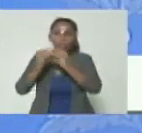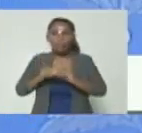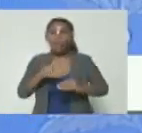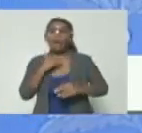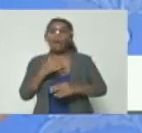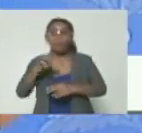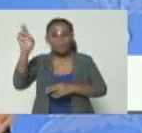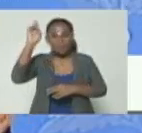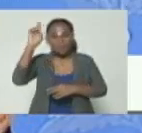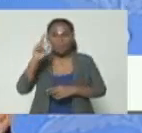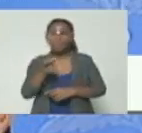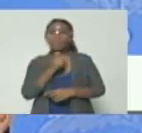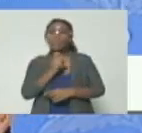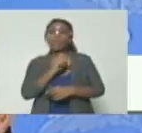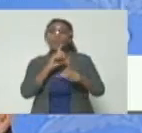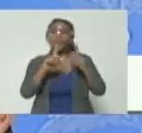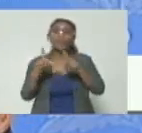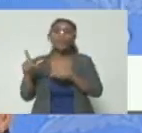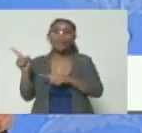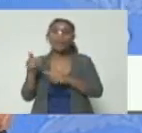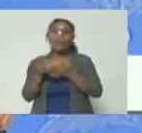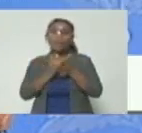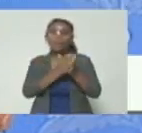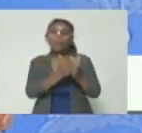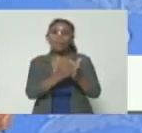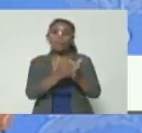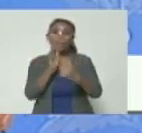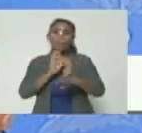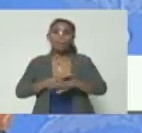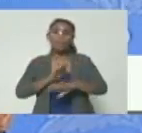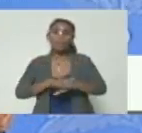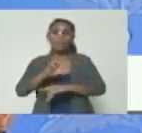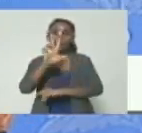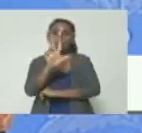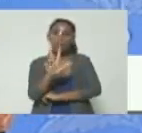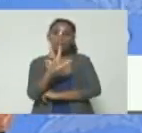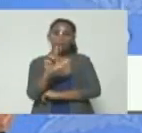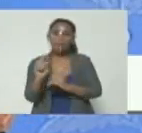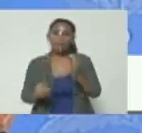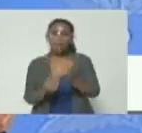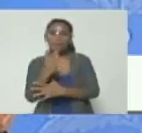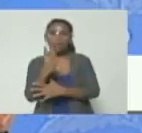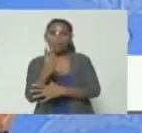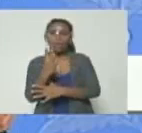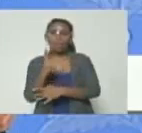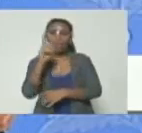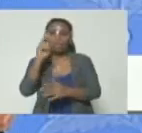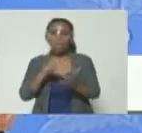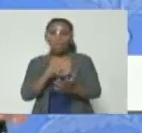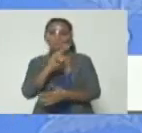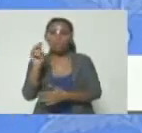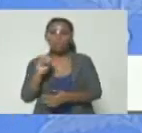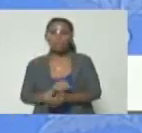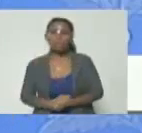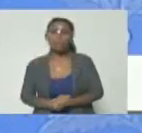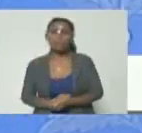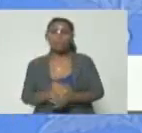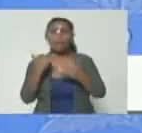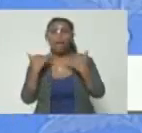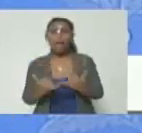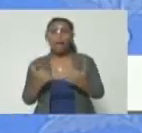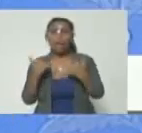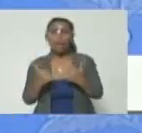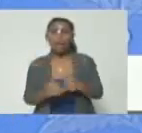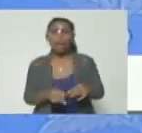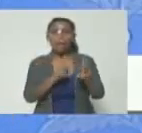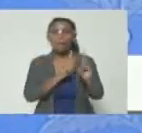de dificultades logísticas pues el desembarco ocurrió el 3 de mayo del 2020 y ahora tenían un